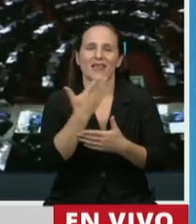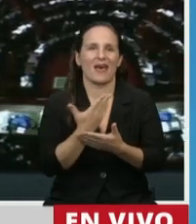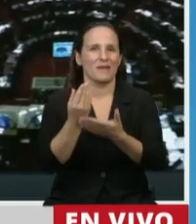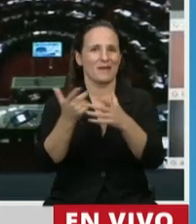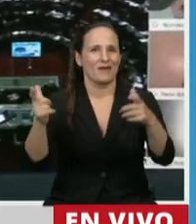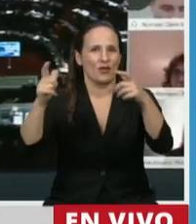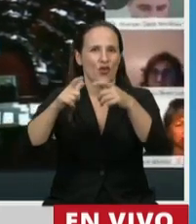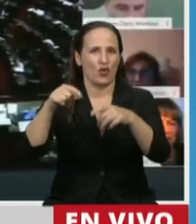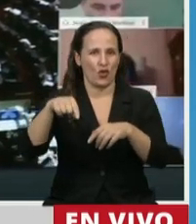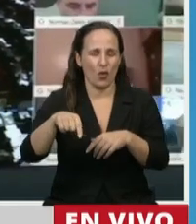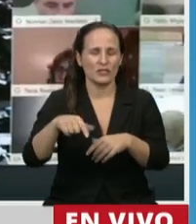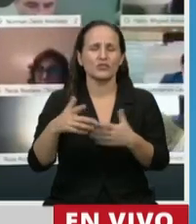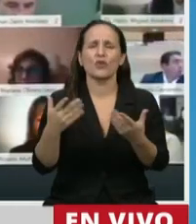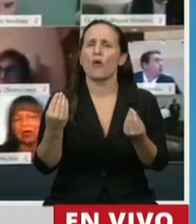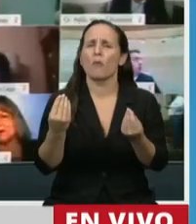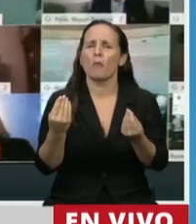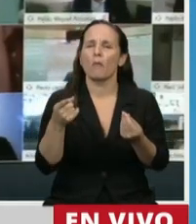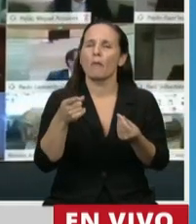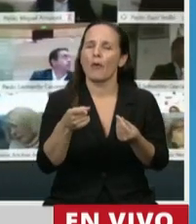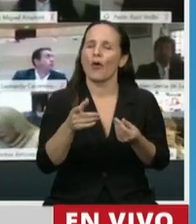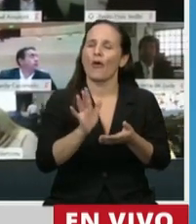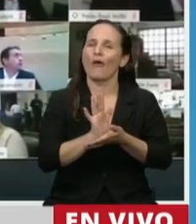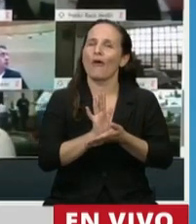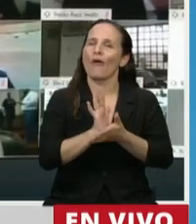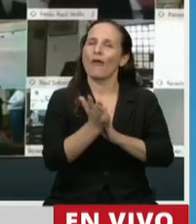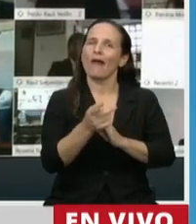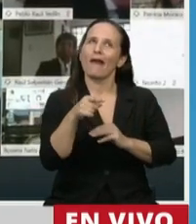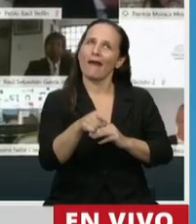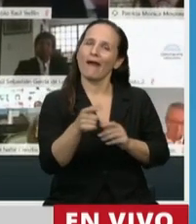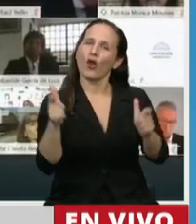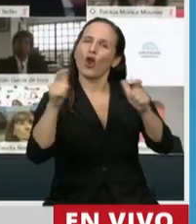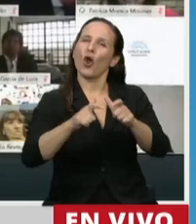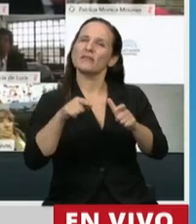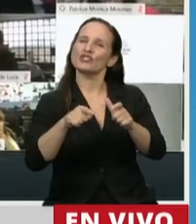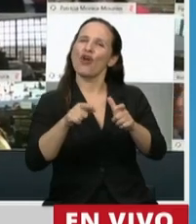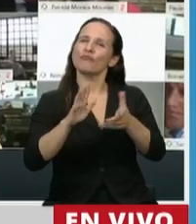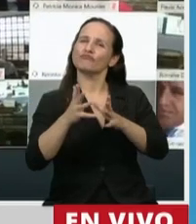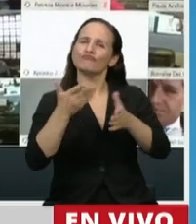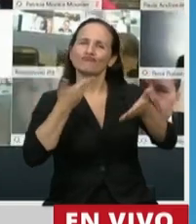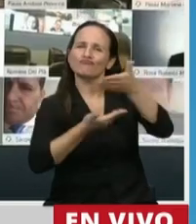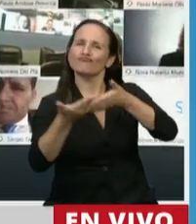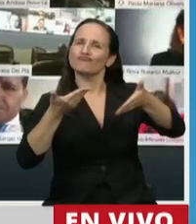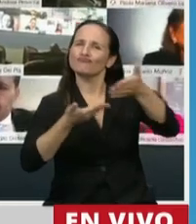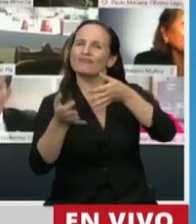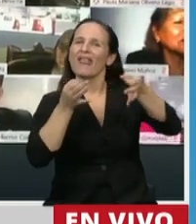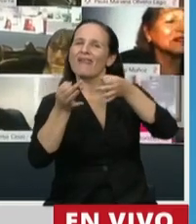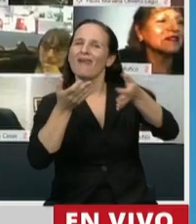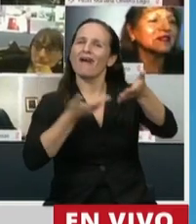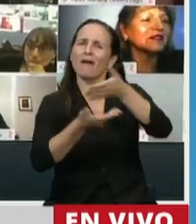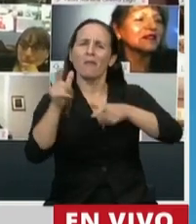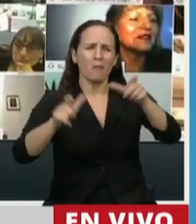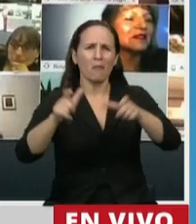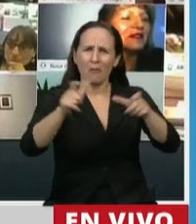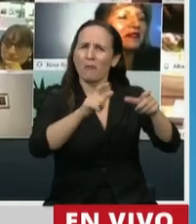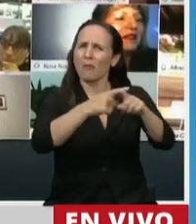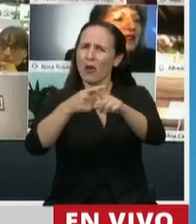por haber propiciado en el marco de la Comisión un diálogo muy interesante entre todos los